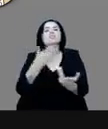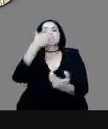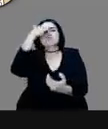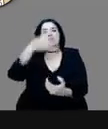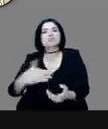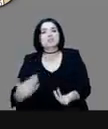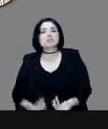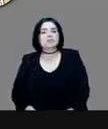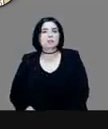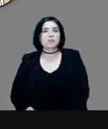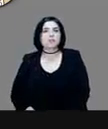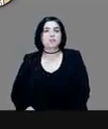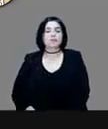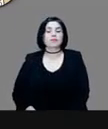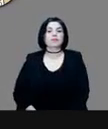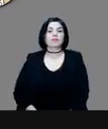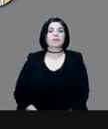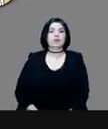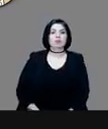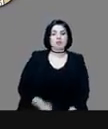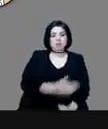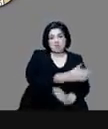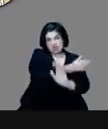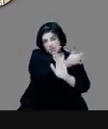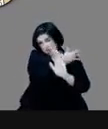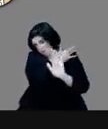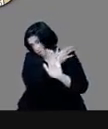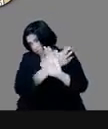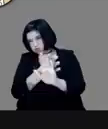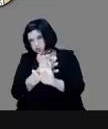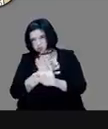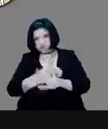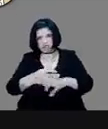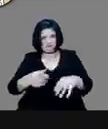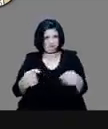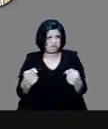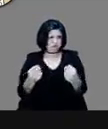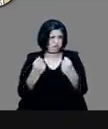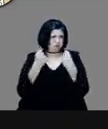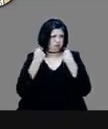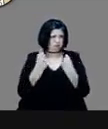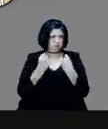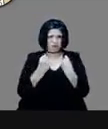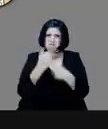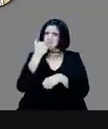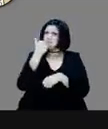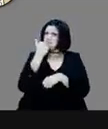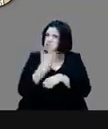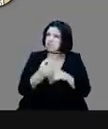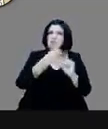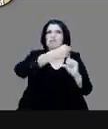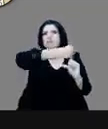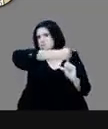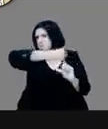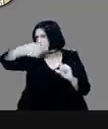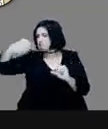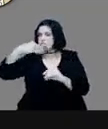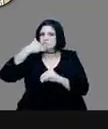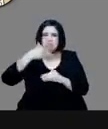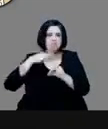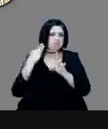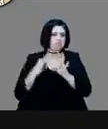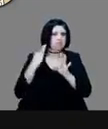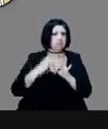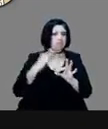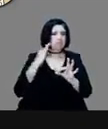El ataque es tan fuerte, bien organizado, que en un momento dado